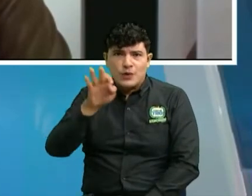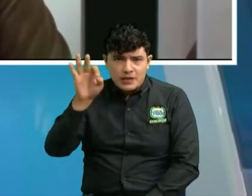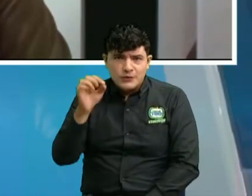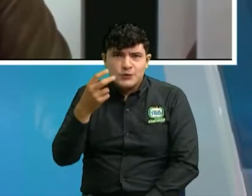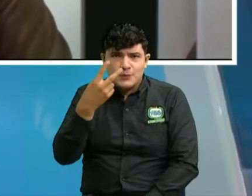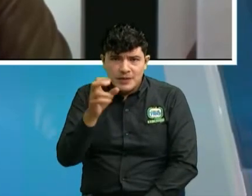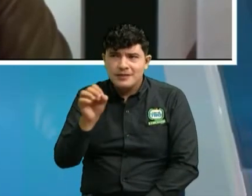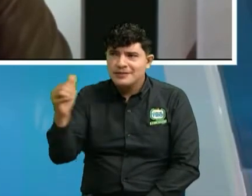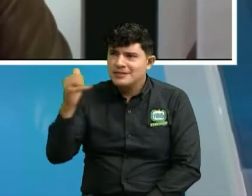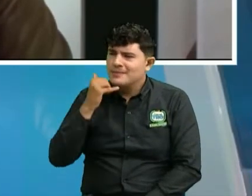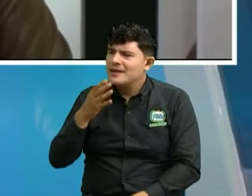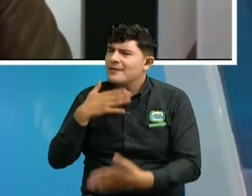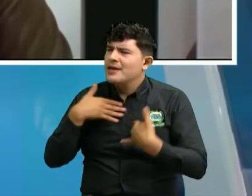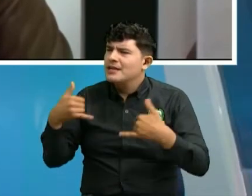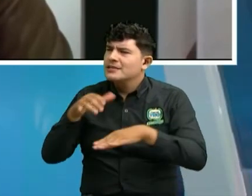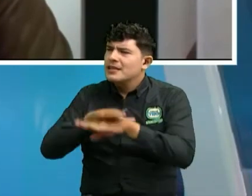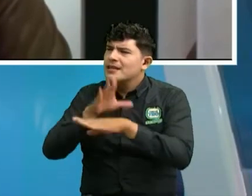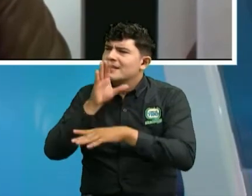tarde ¿con quién hablamos?